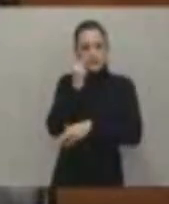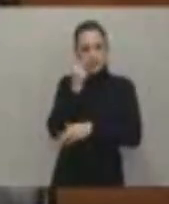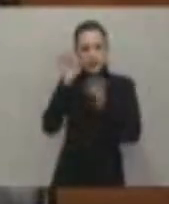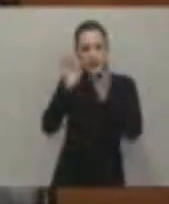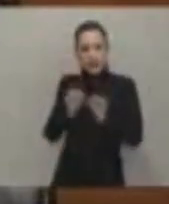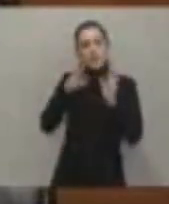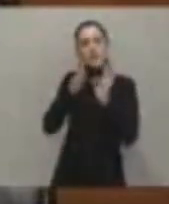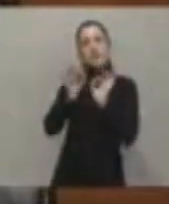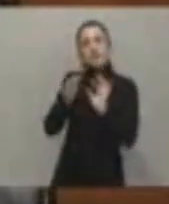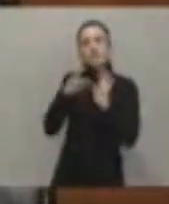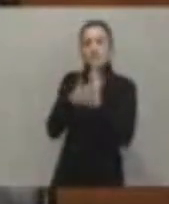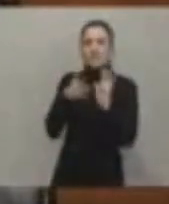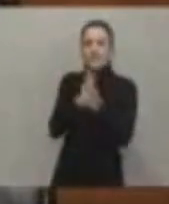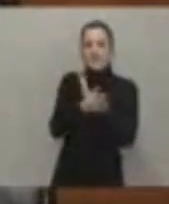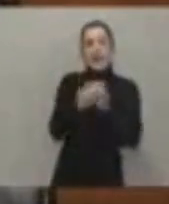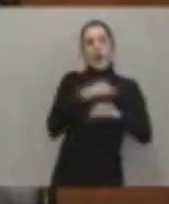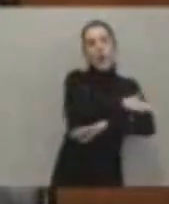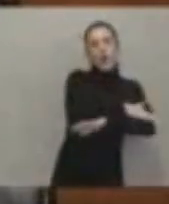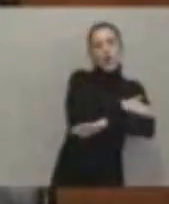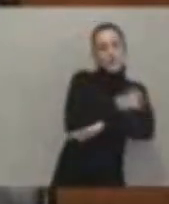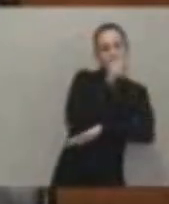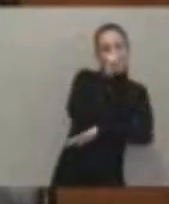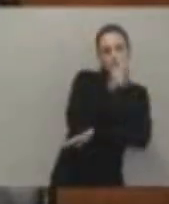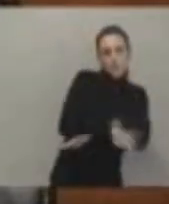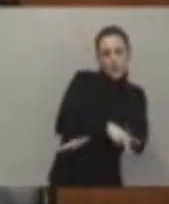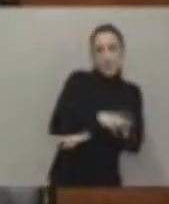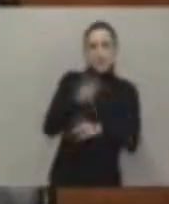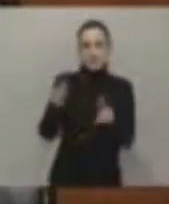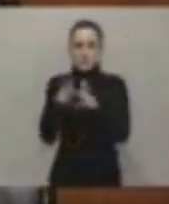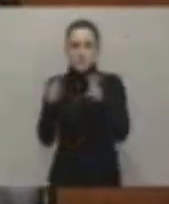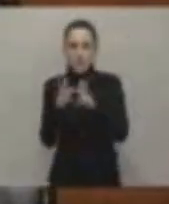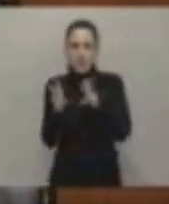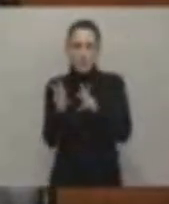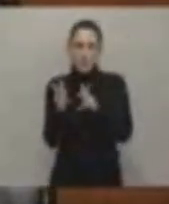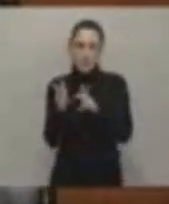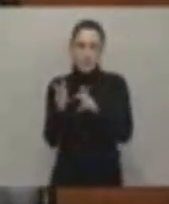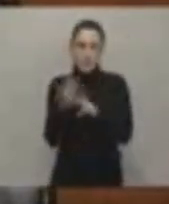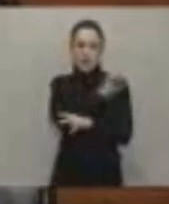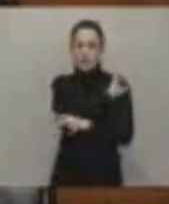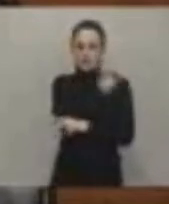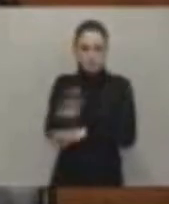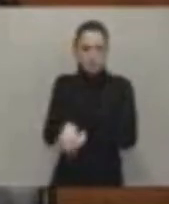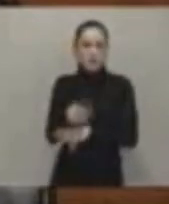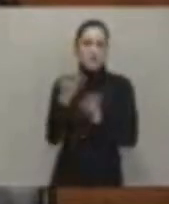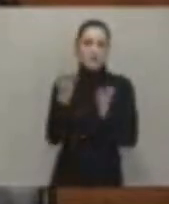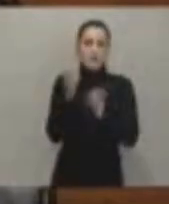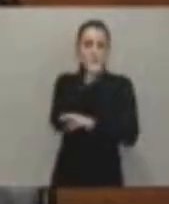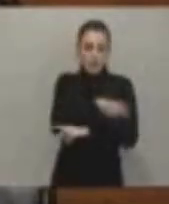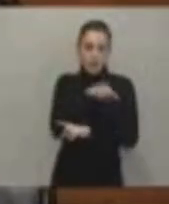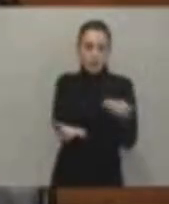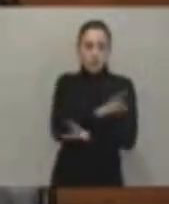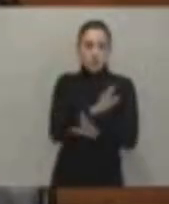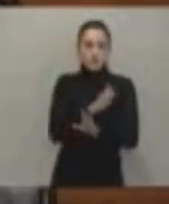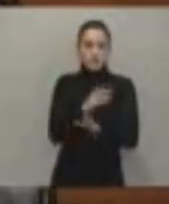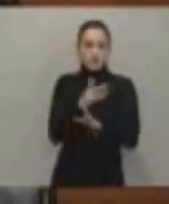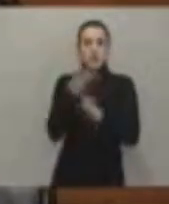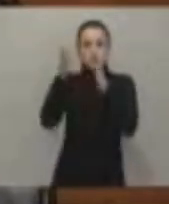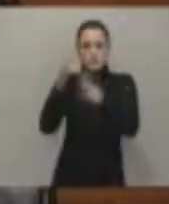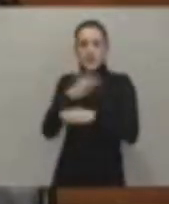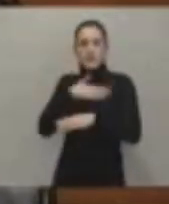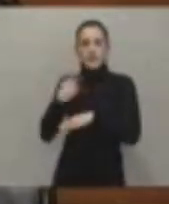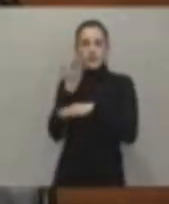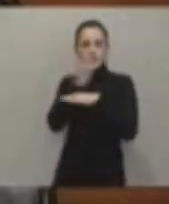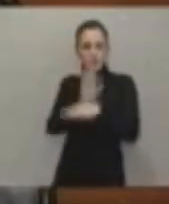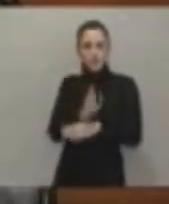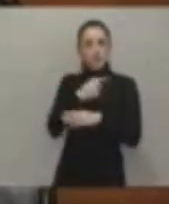peor que la sociedad a la que quiere representar. Y acabo diciéndole, como le dijimos en el debate del Estado de la